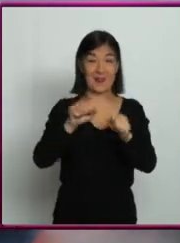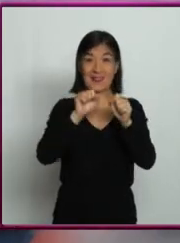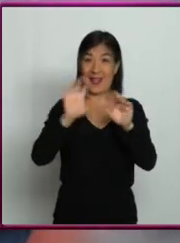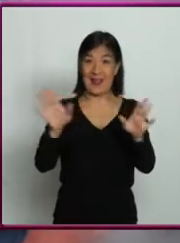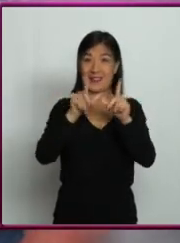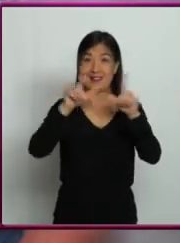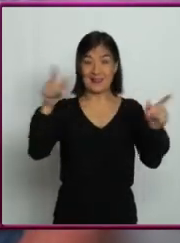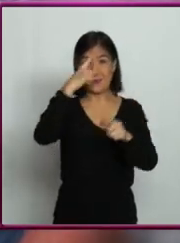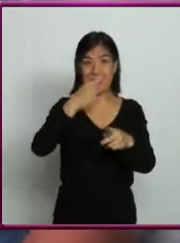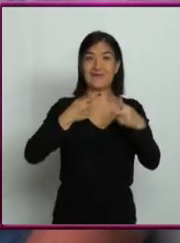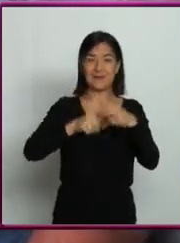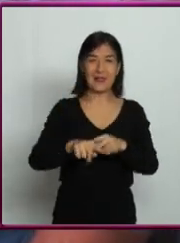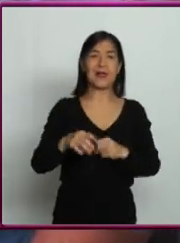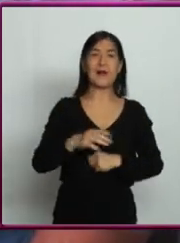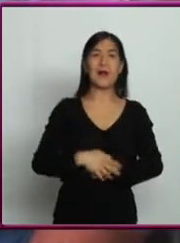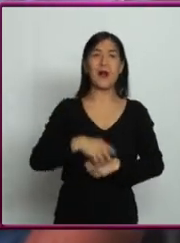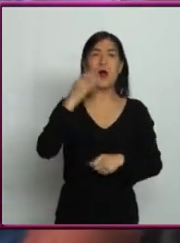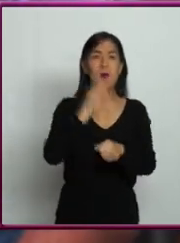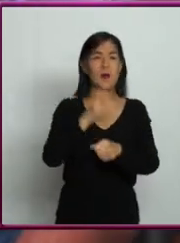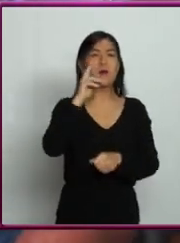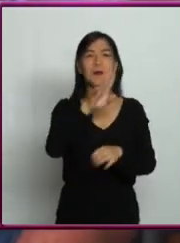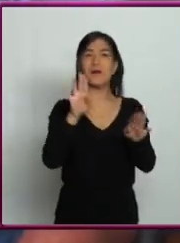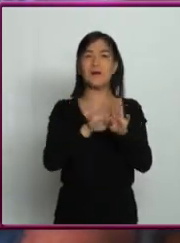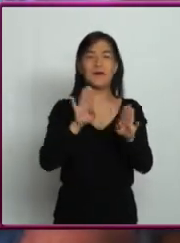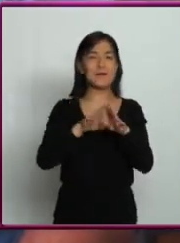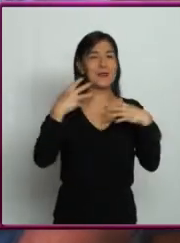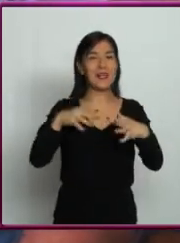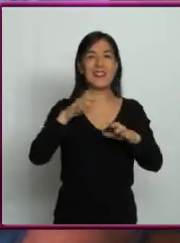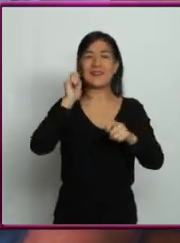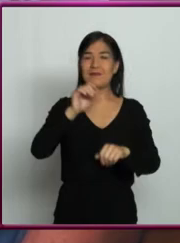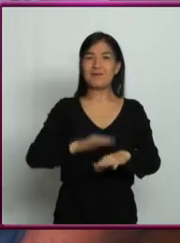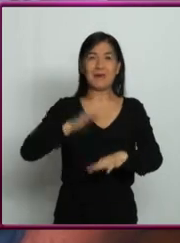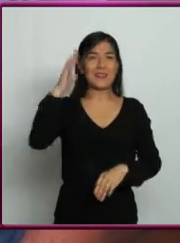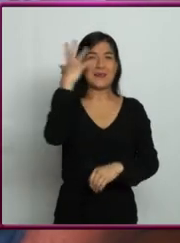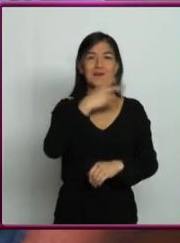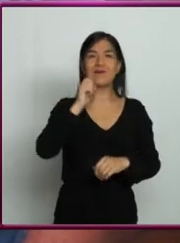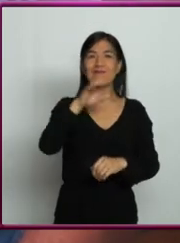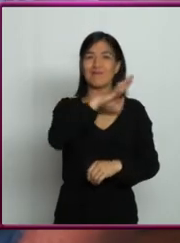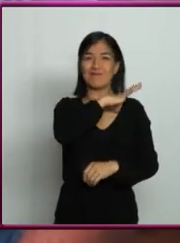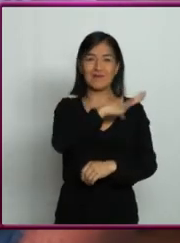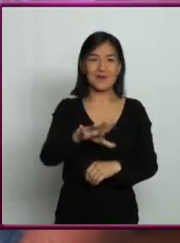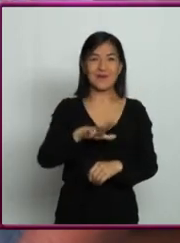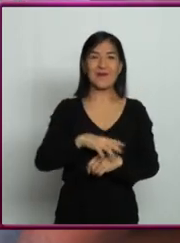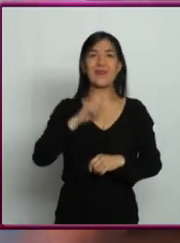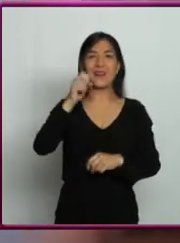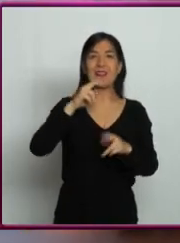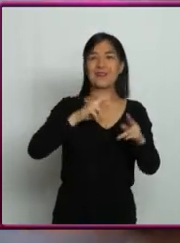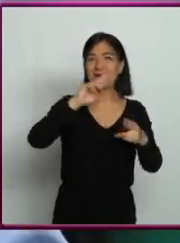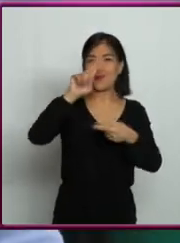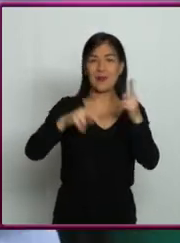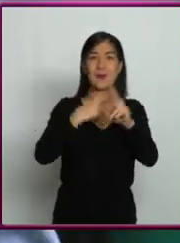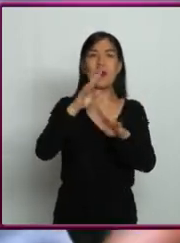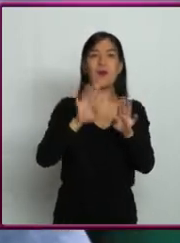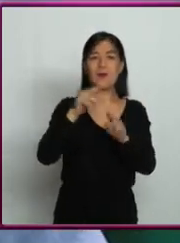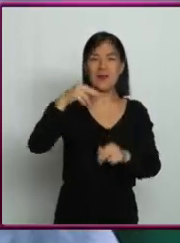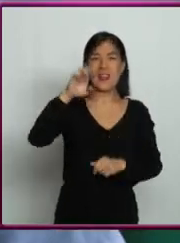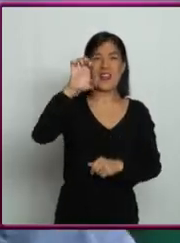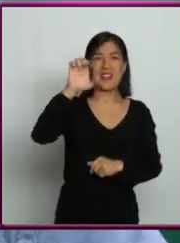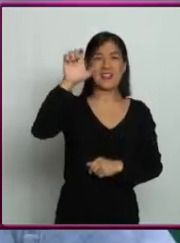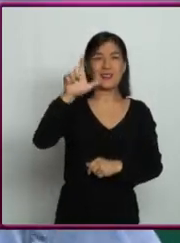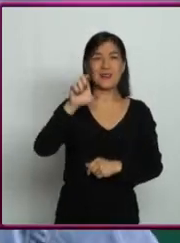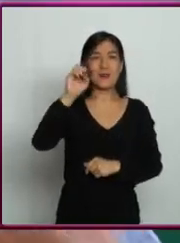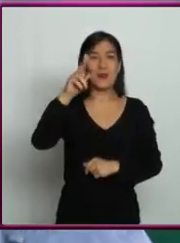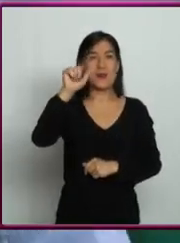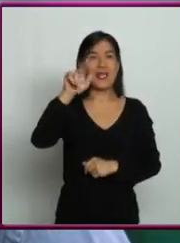Hagámoslo volviendo a la que es sin duda la celebridad astronómica del momento, los famosísimos exoplanetas. De los que cada vez